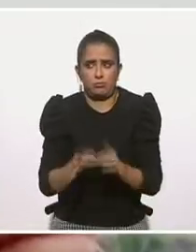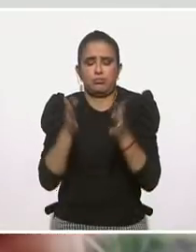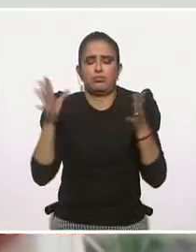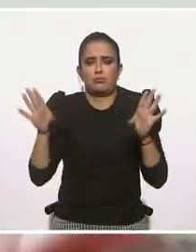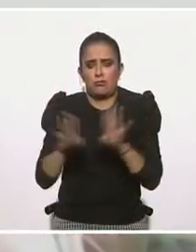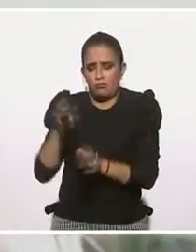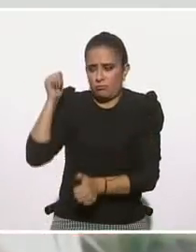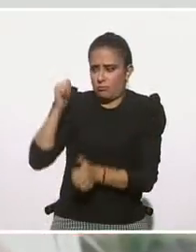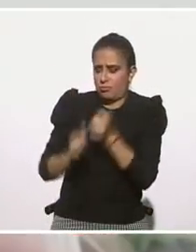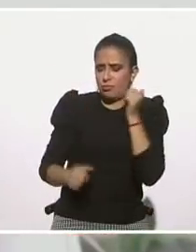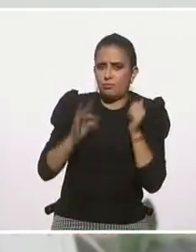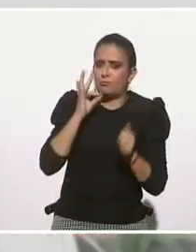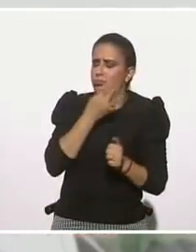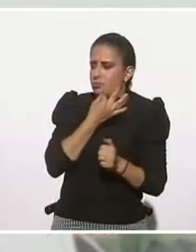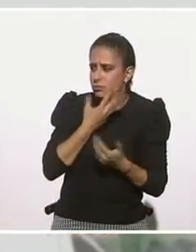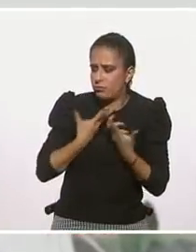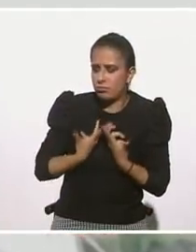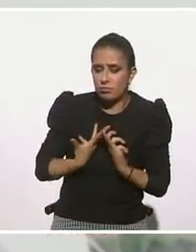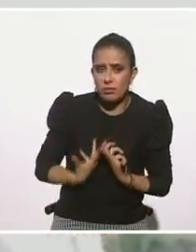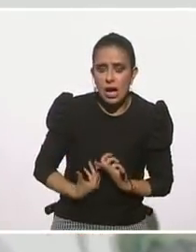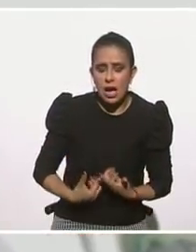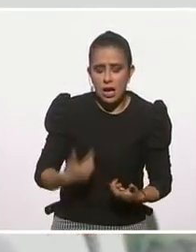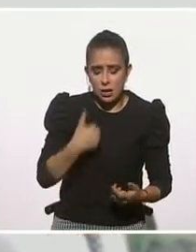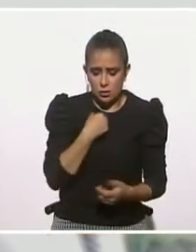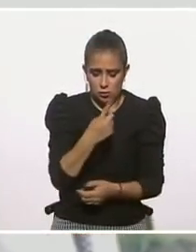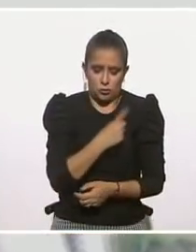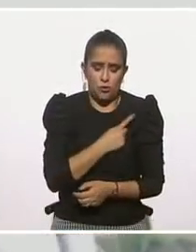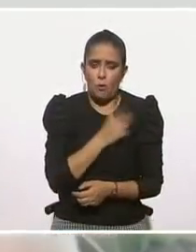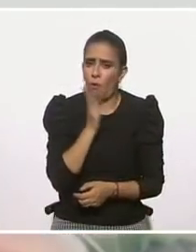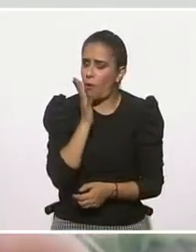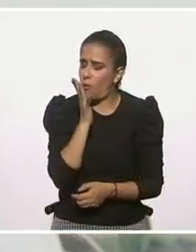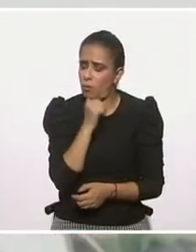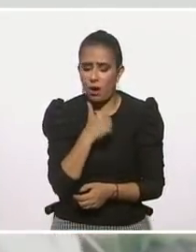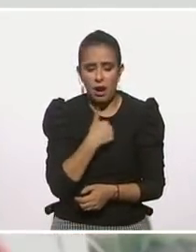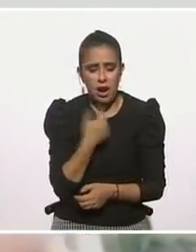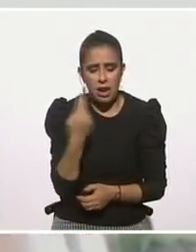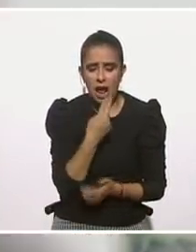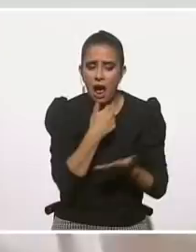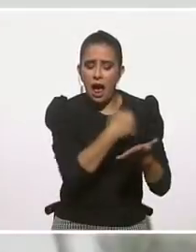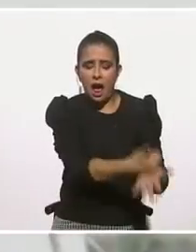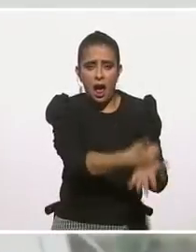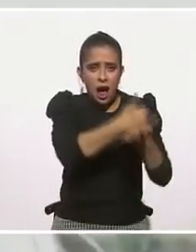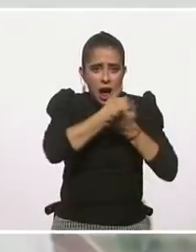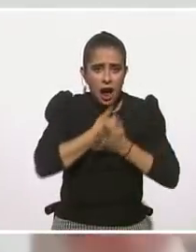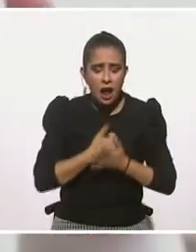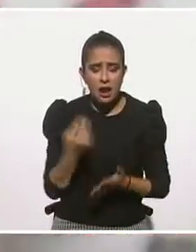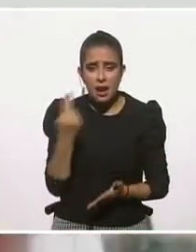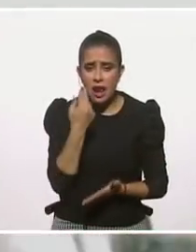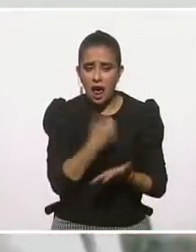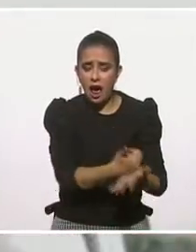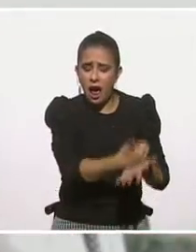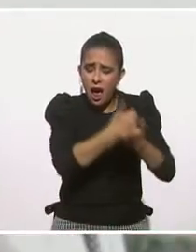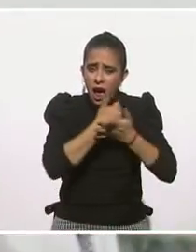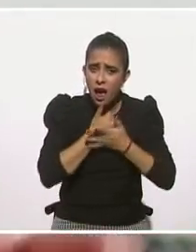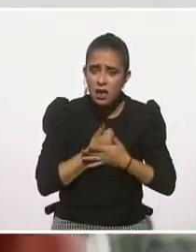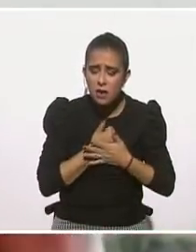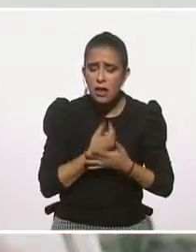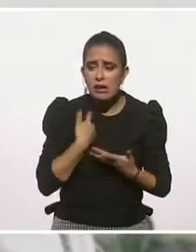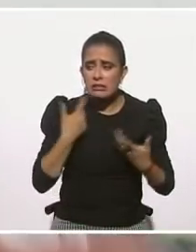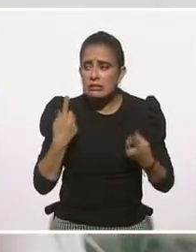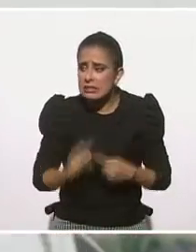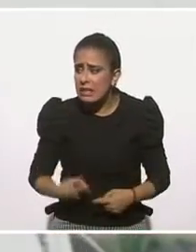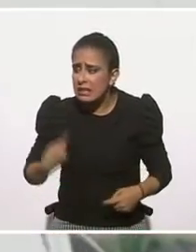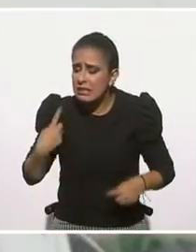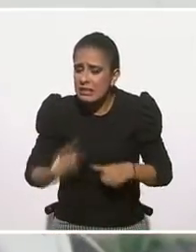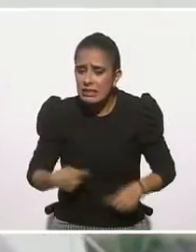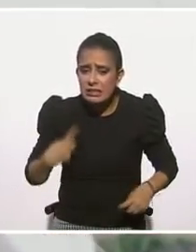me di cuenta que sola no iba a poder y que necesitaba apoyo. Necesitaba un poco de apoyo pero este apoyo no iba